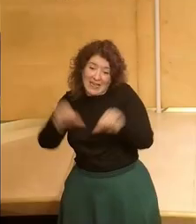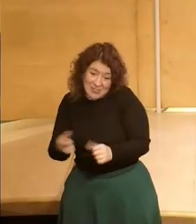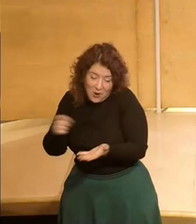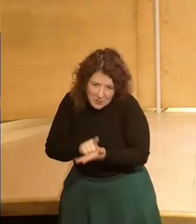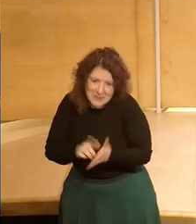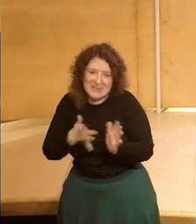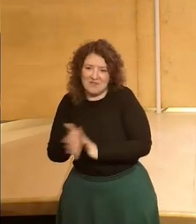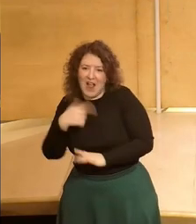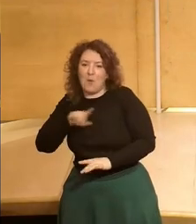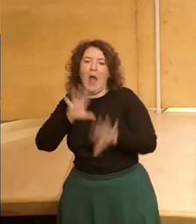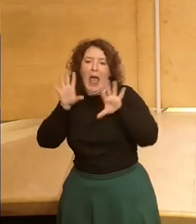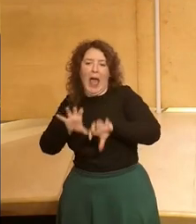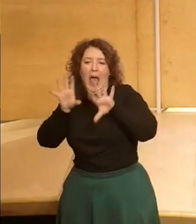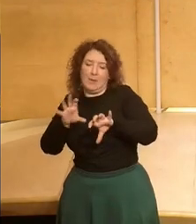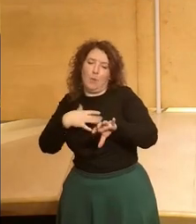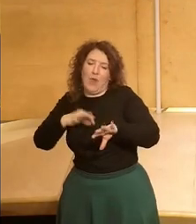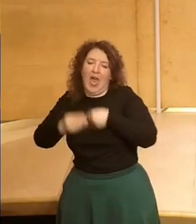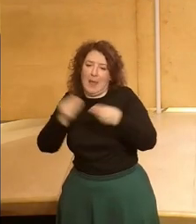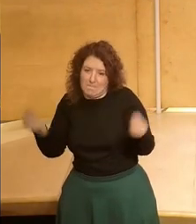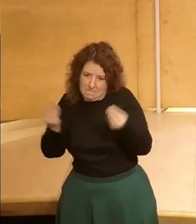lo haremos un poco mejor y así